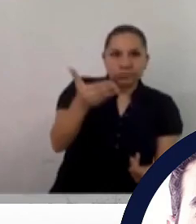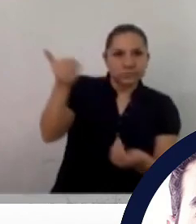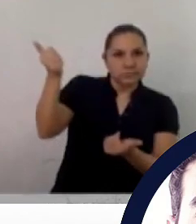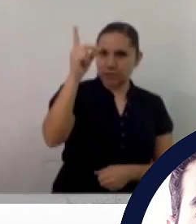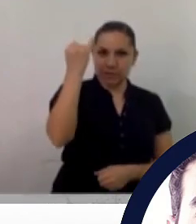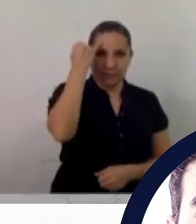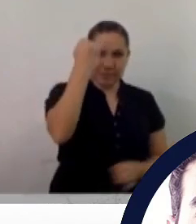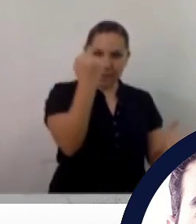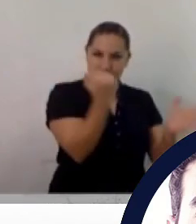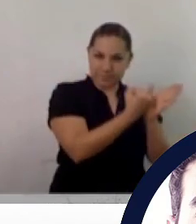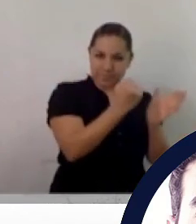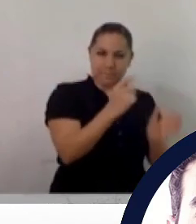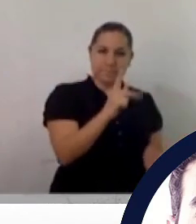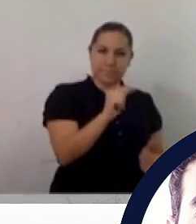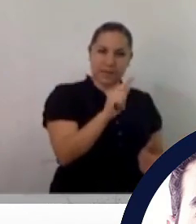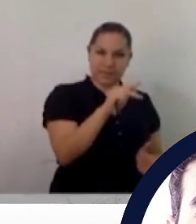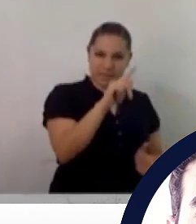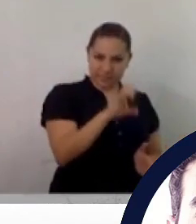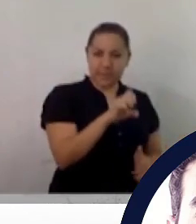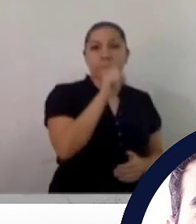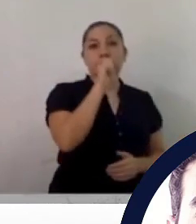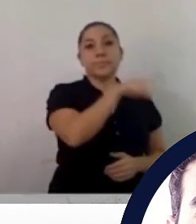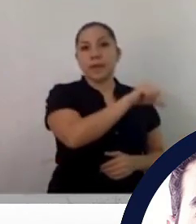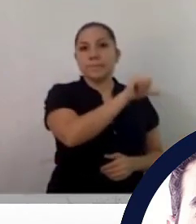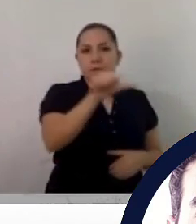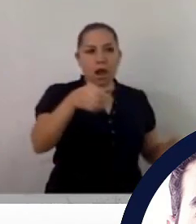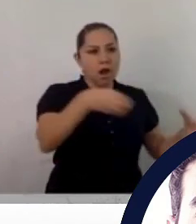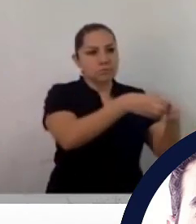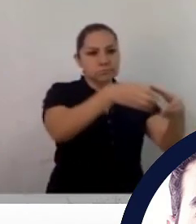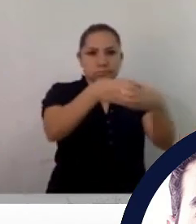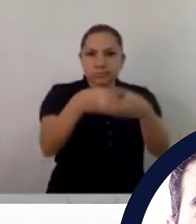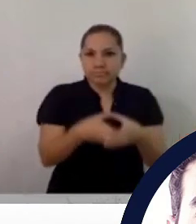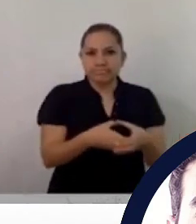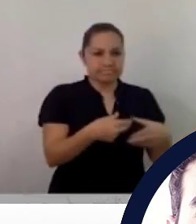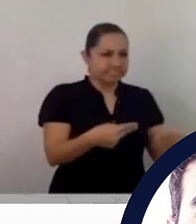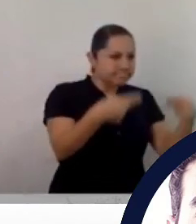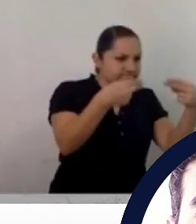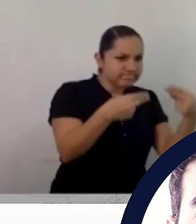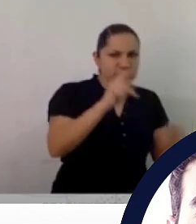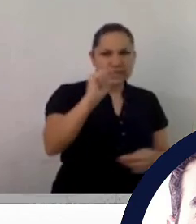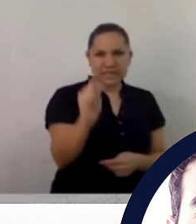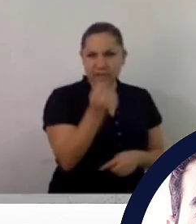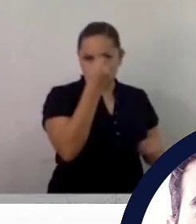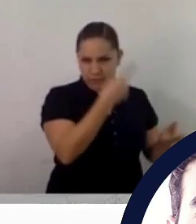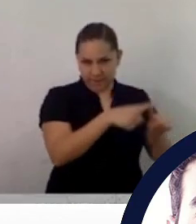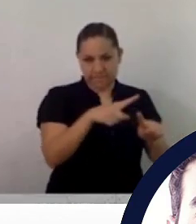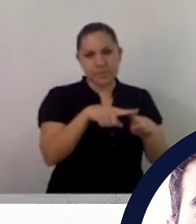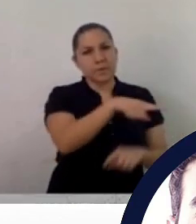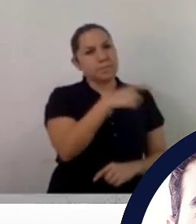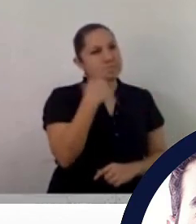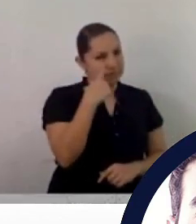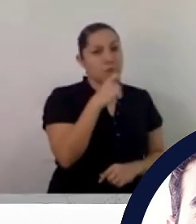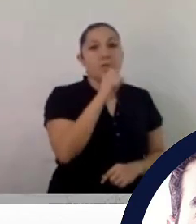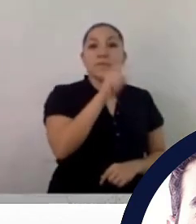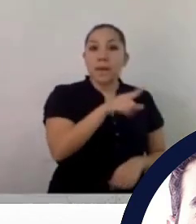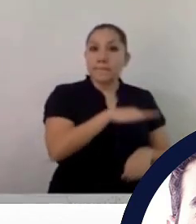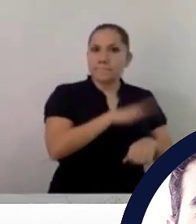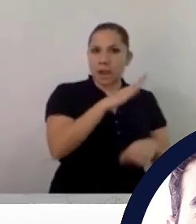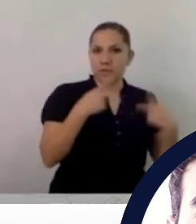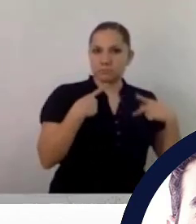innovación, que tiene que ver mucho más con patentes, con el desarrollo de tecnología y con